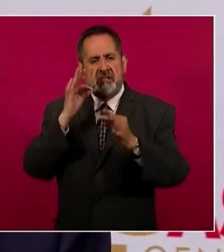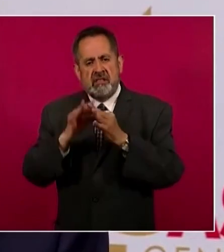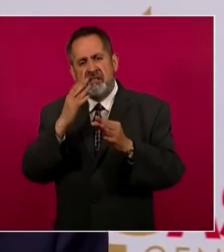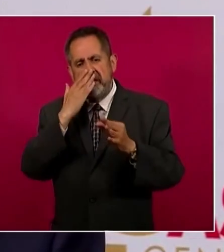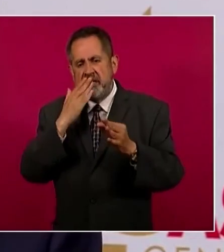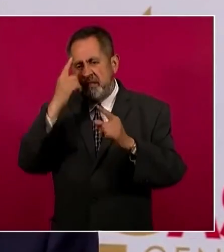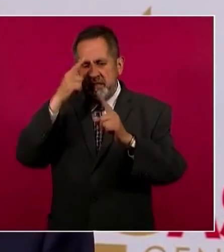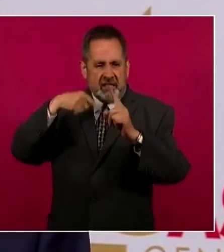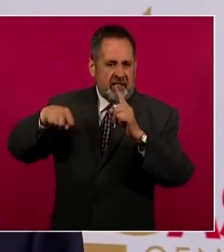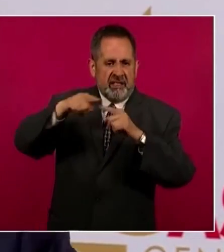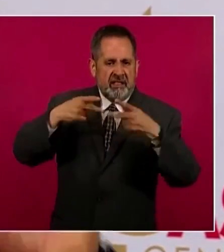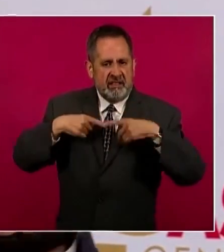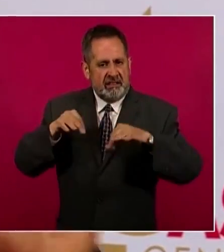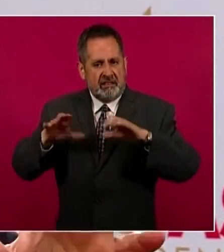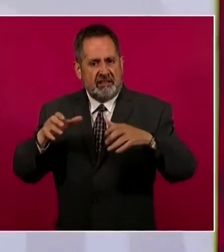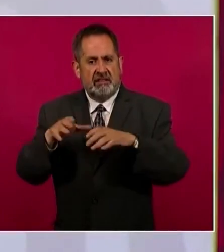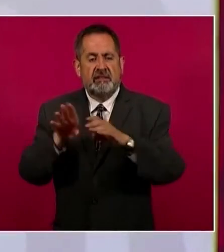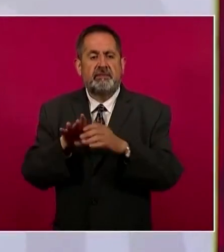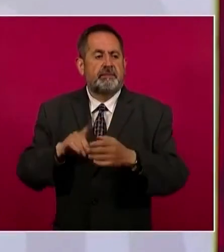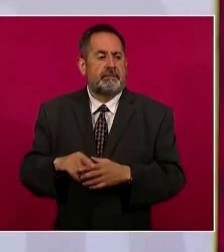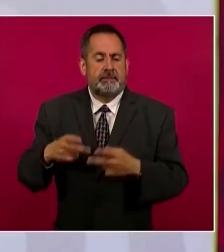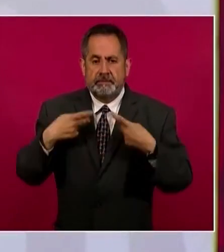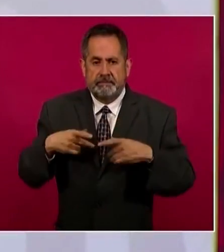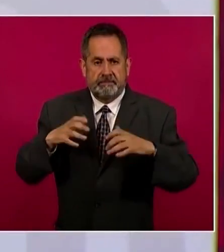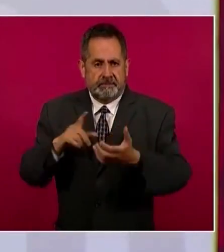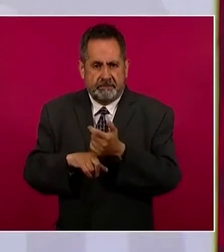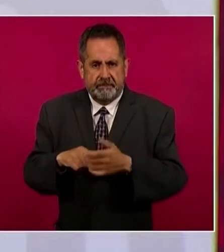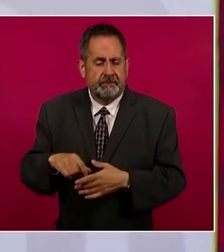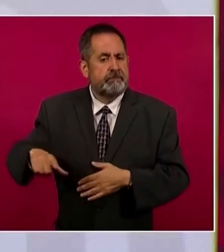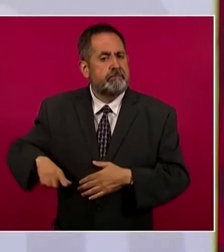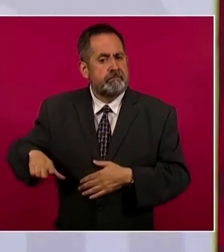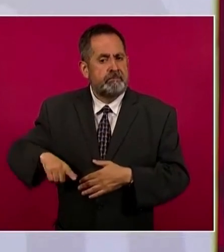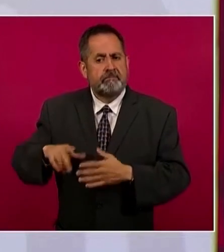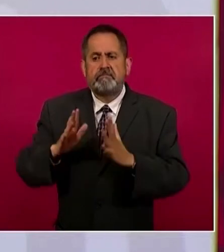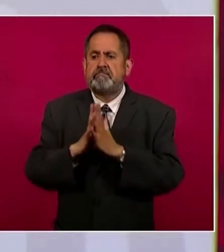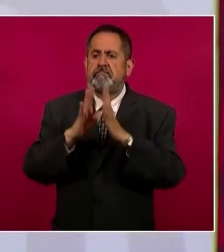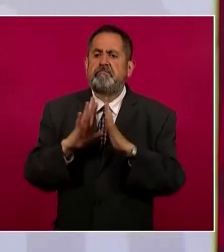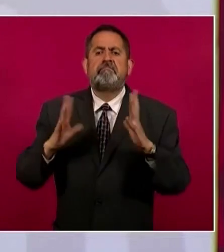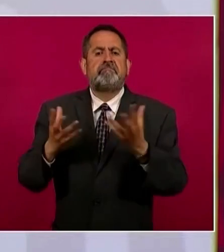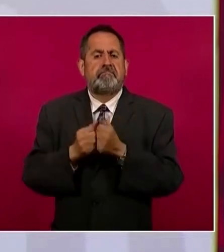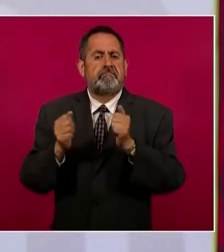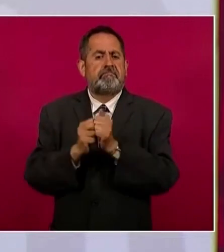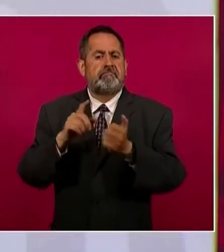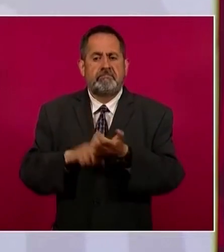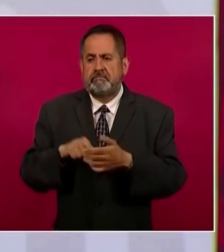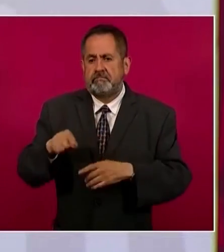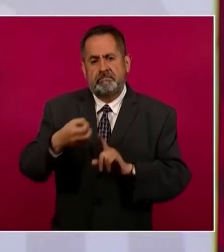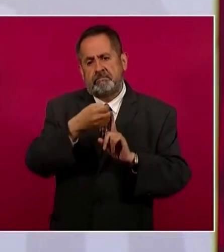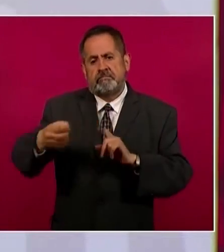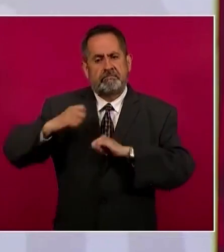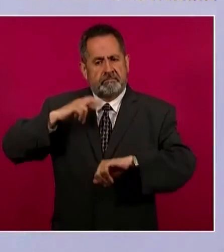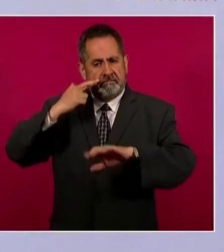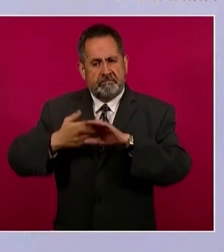sector de los trabajadores, el de las empresas y el gobierno participemos en estos órganos de gobierno